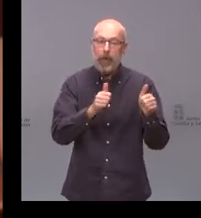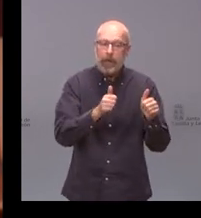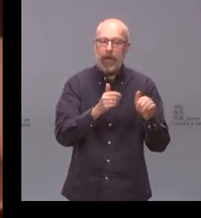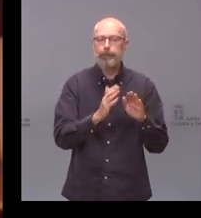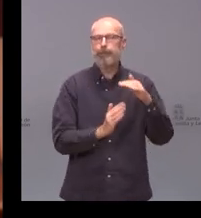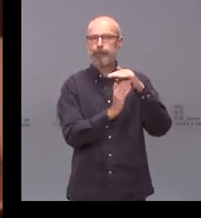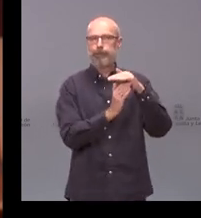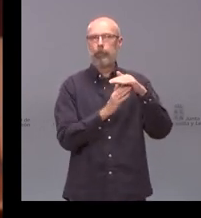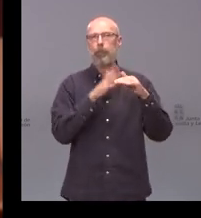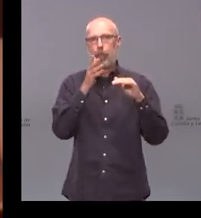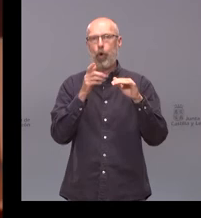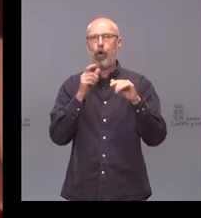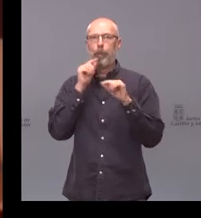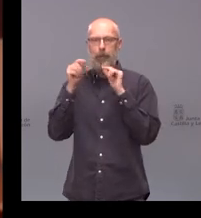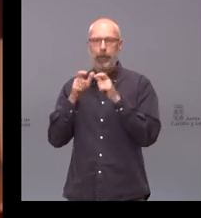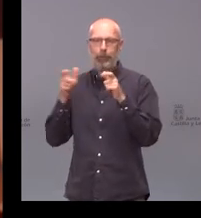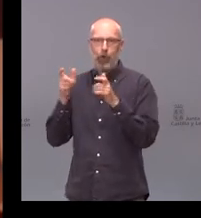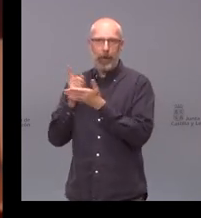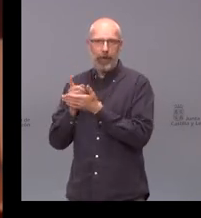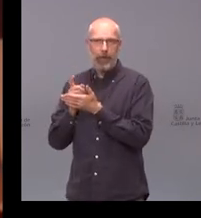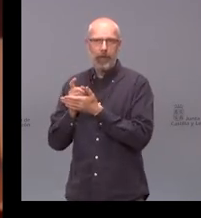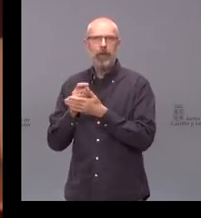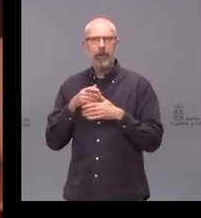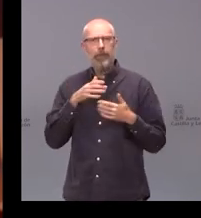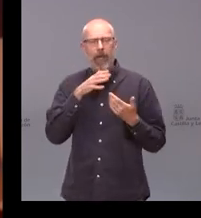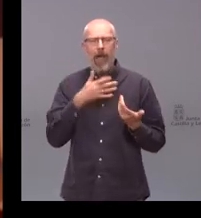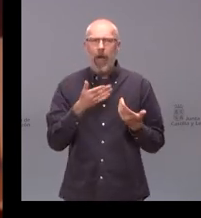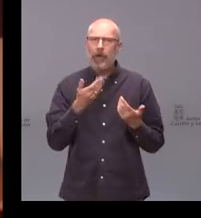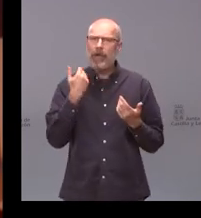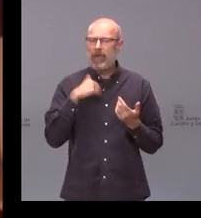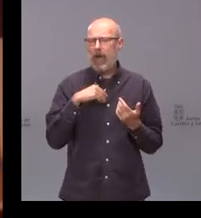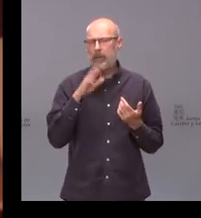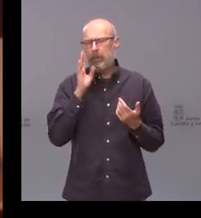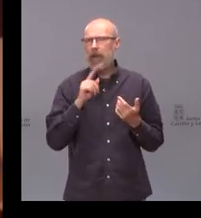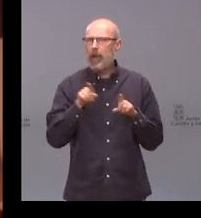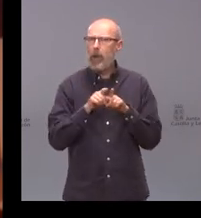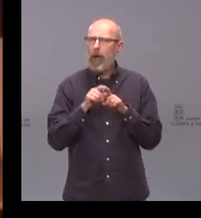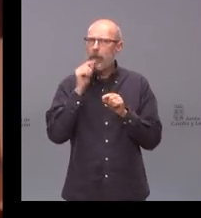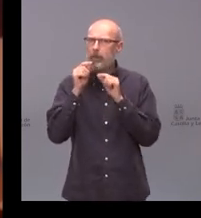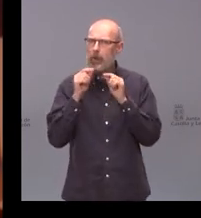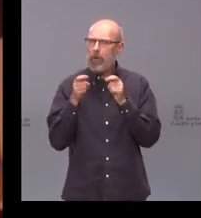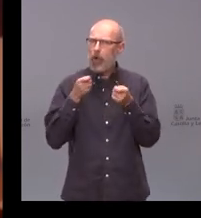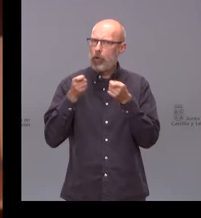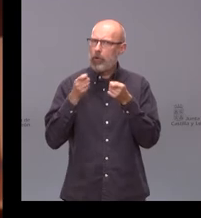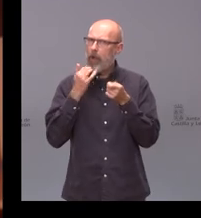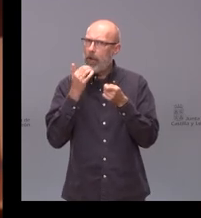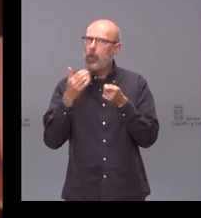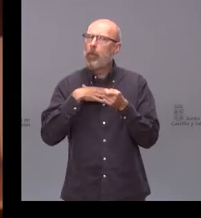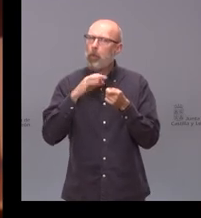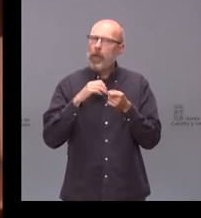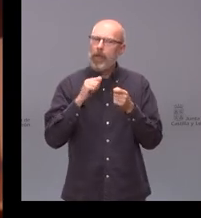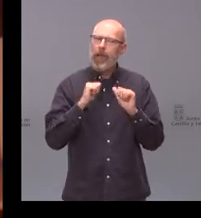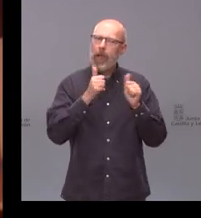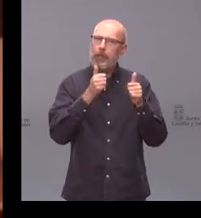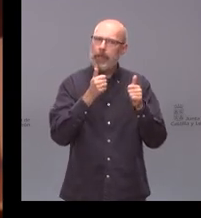que paralizar no sé si ahora que ya se ve la meseta se puede calcular cuando cuando se pondría en